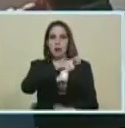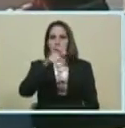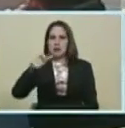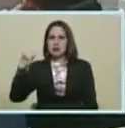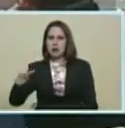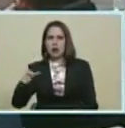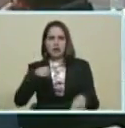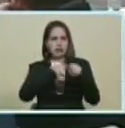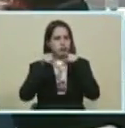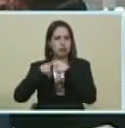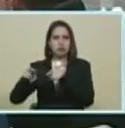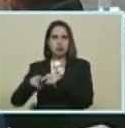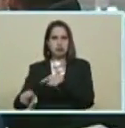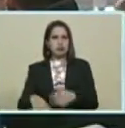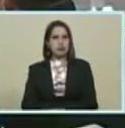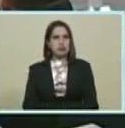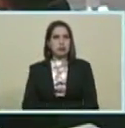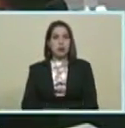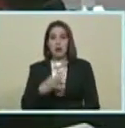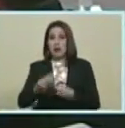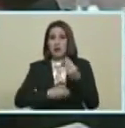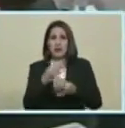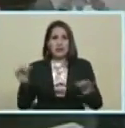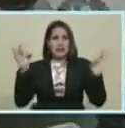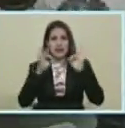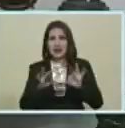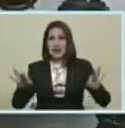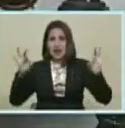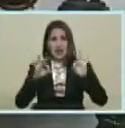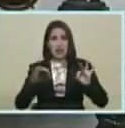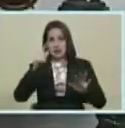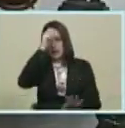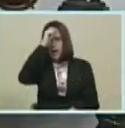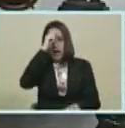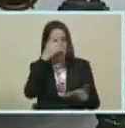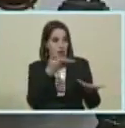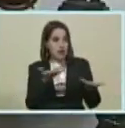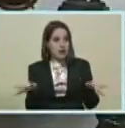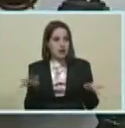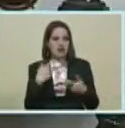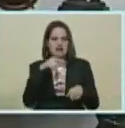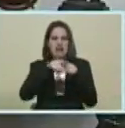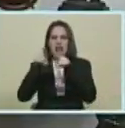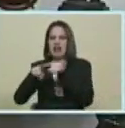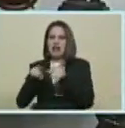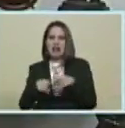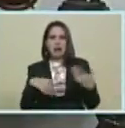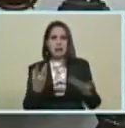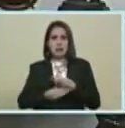criticar Y no hace Nada Hay gente Que sale A criticar Por criticar